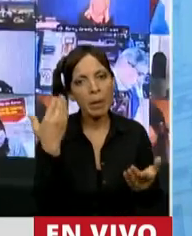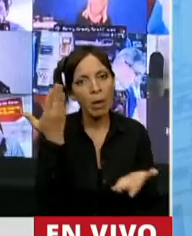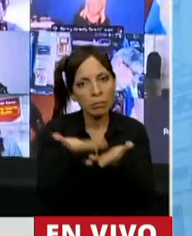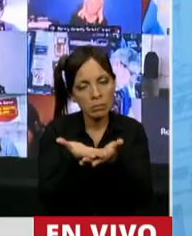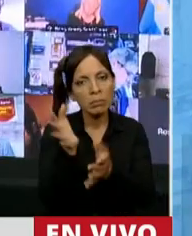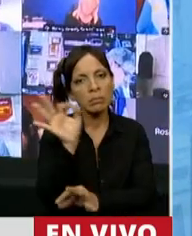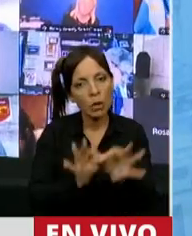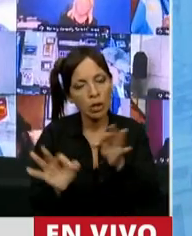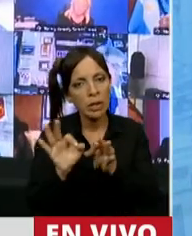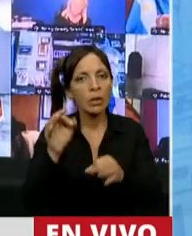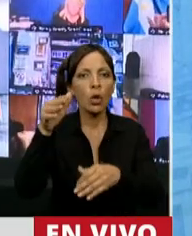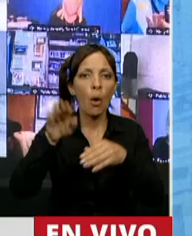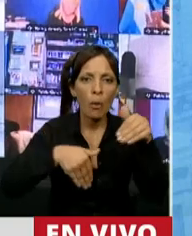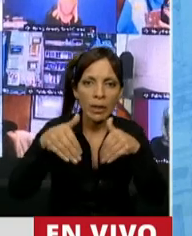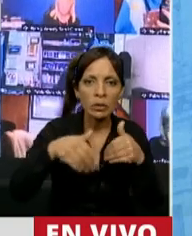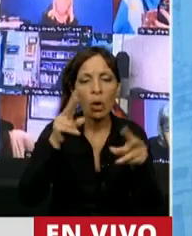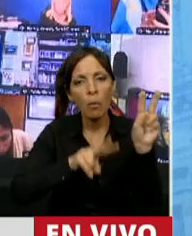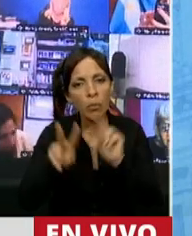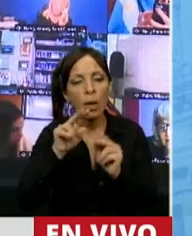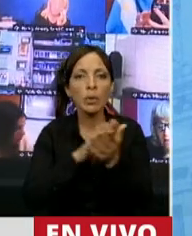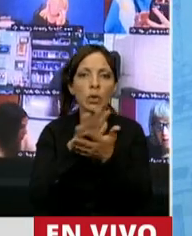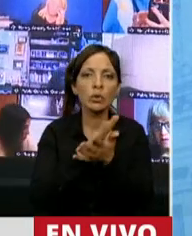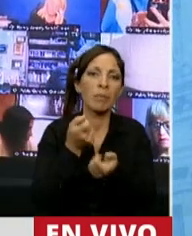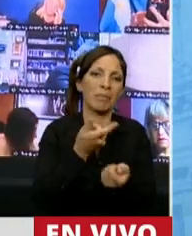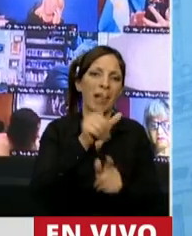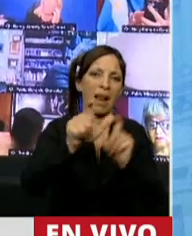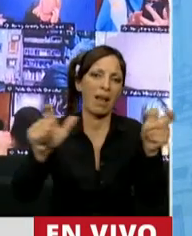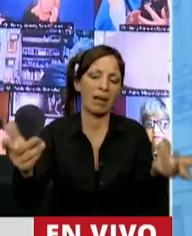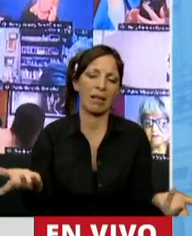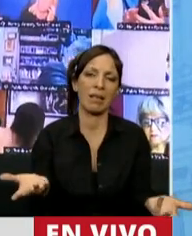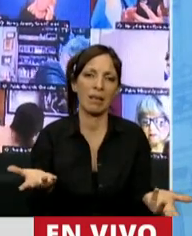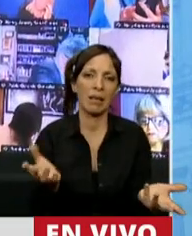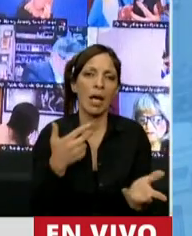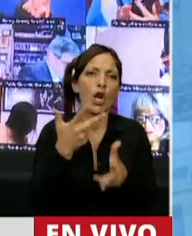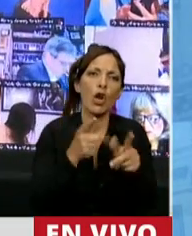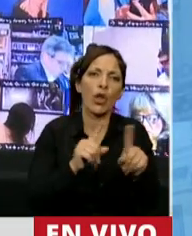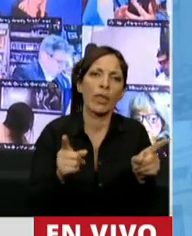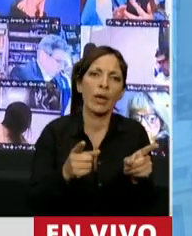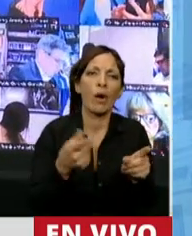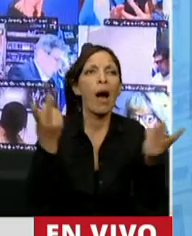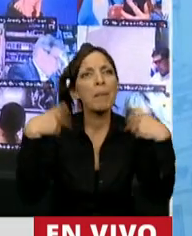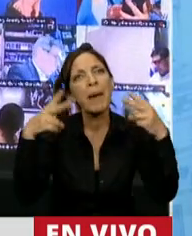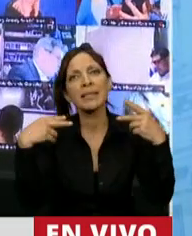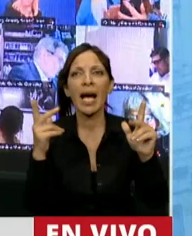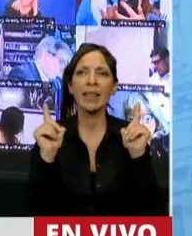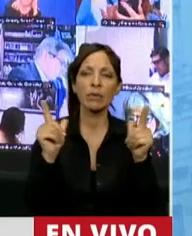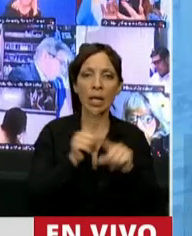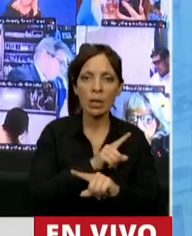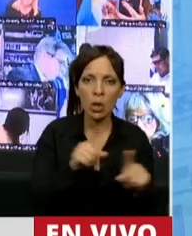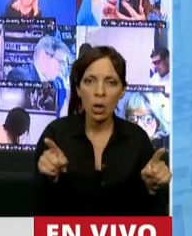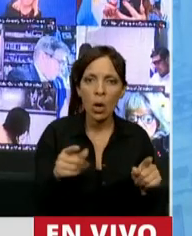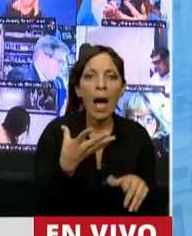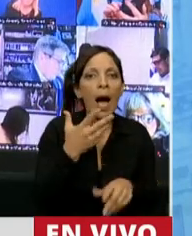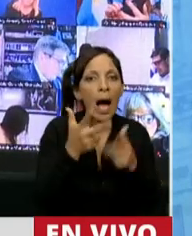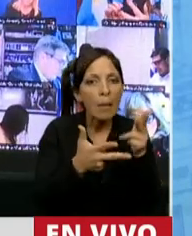votación, busquemos solución para la gente que lo necesita, no estamos hablando de salir a pasear, muchas veces estamos